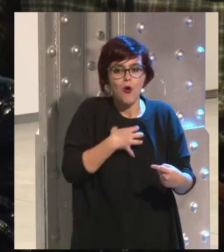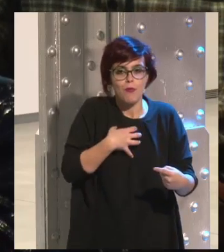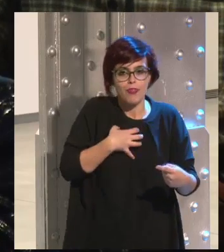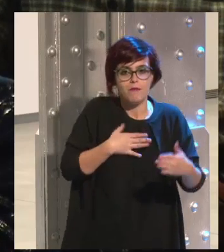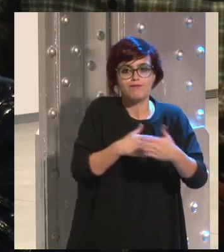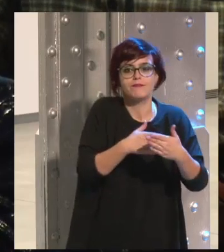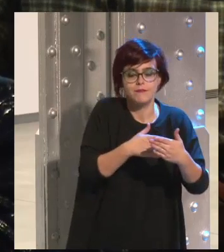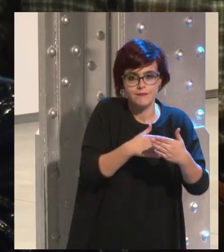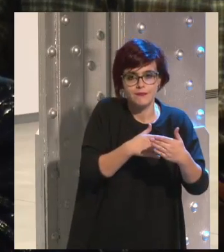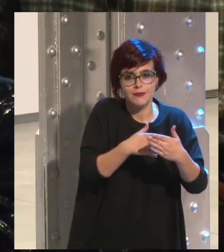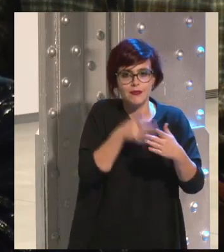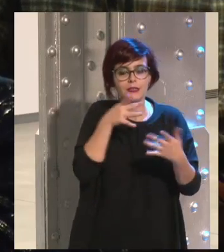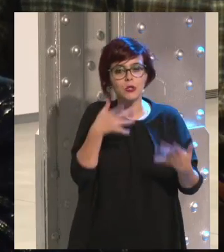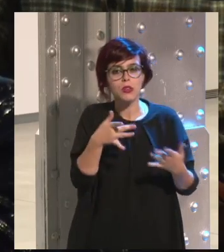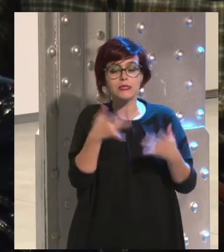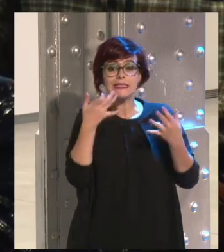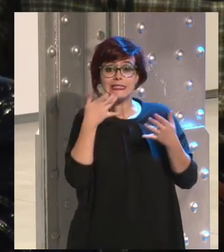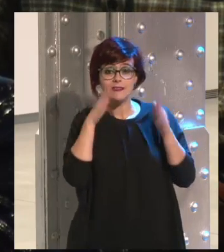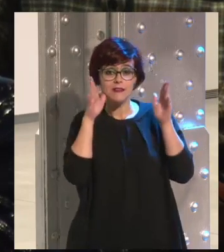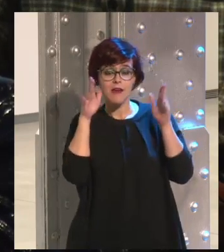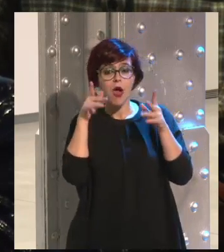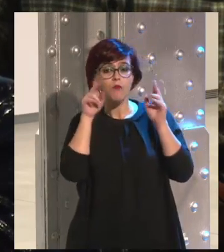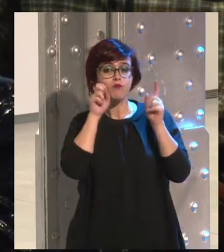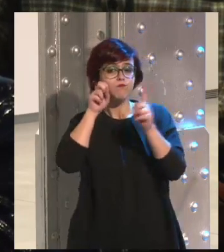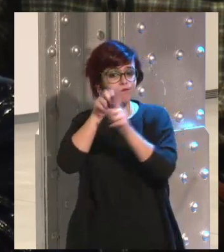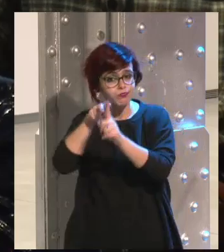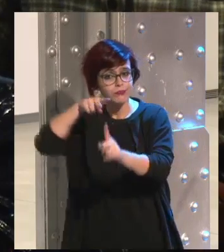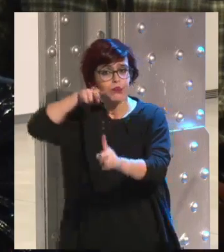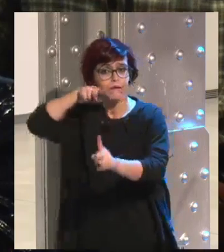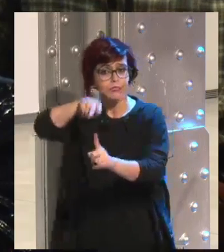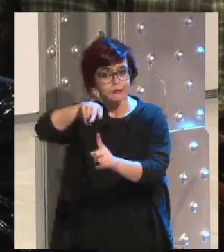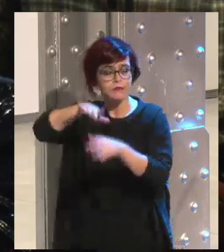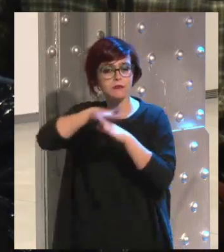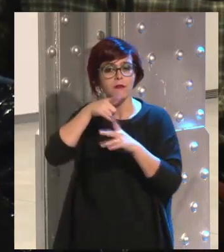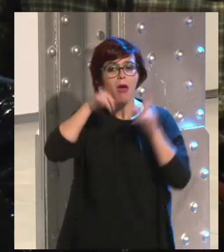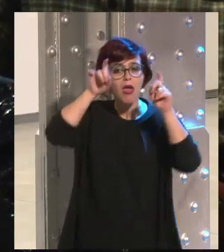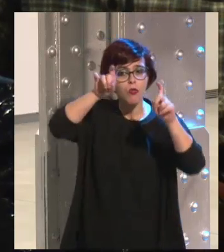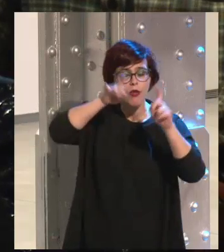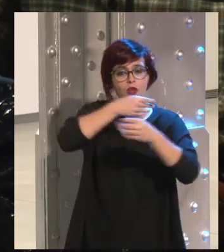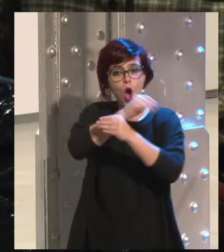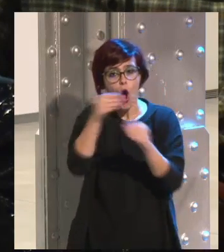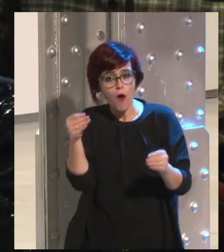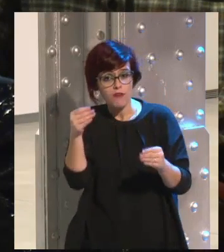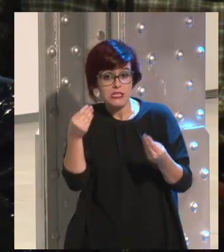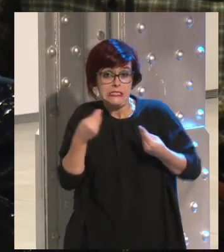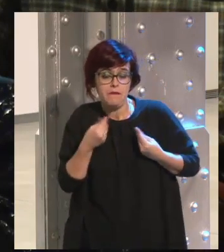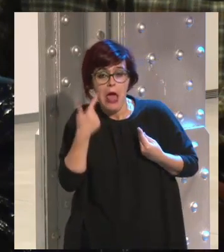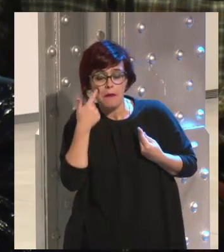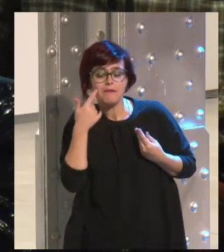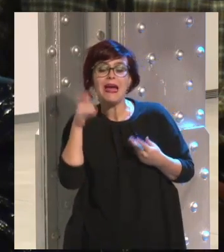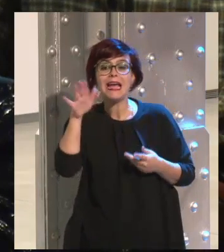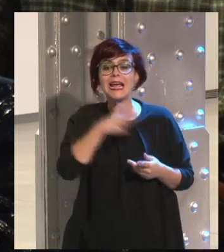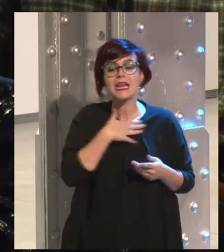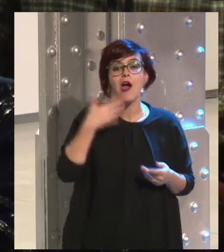a la educación de los jóvenes, de los niños y tal, es algo que a mí, a mí me preocupa y bueno, quería conocer un